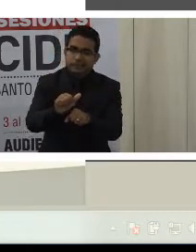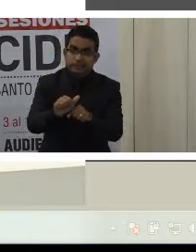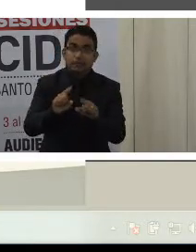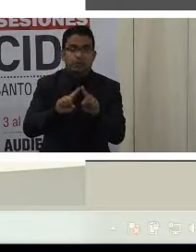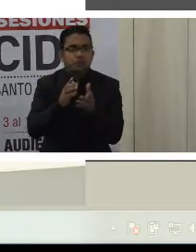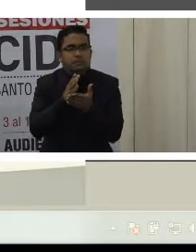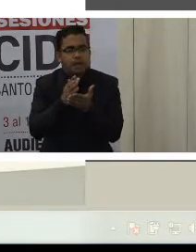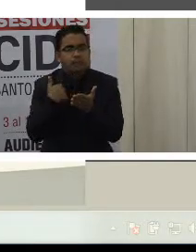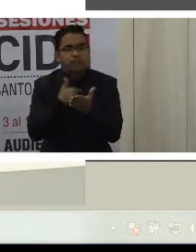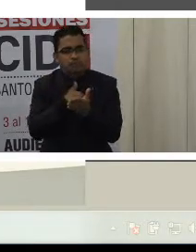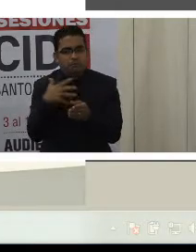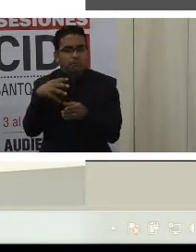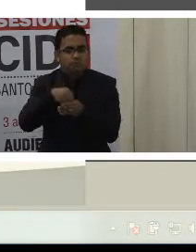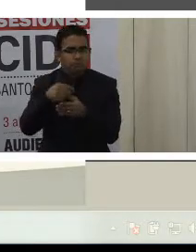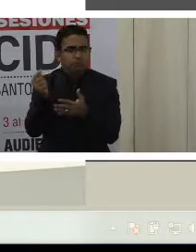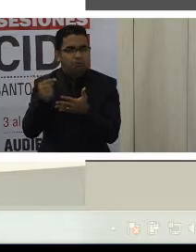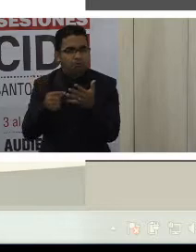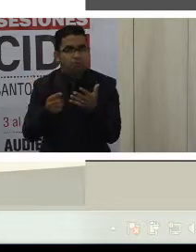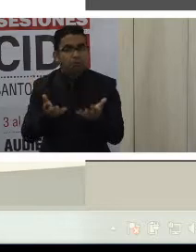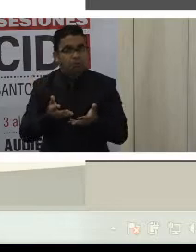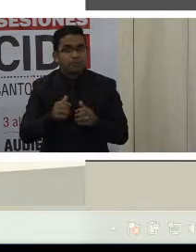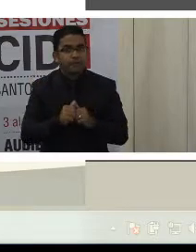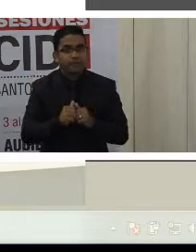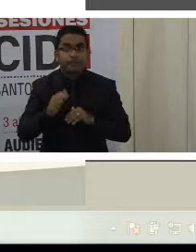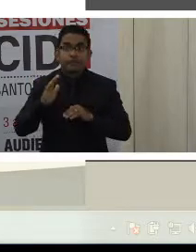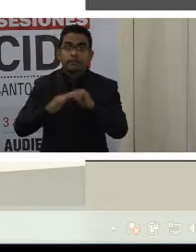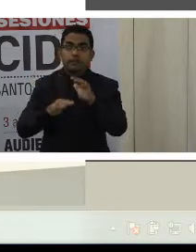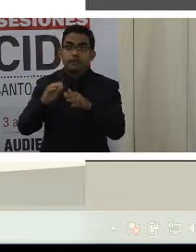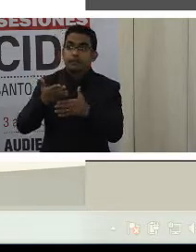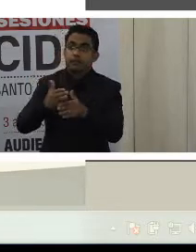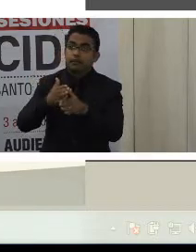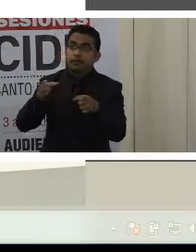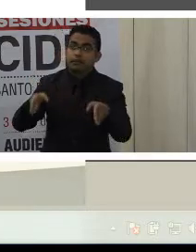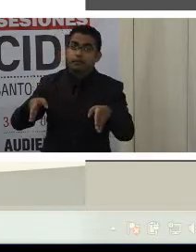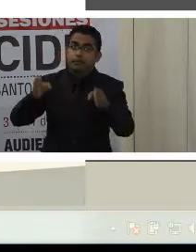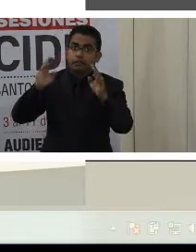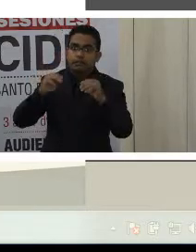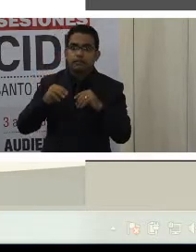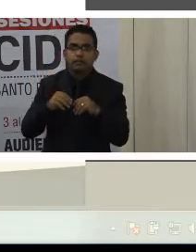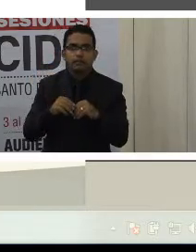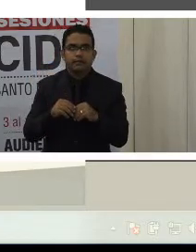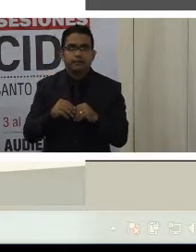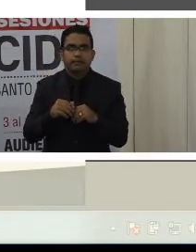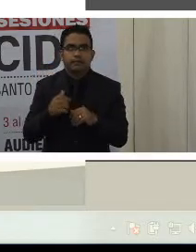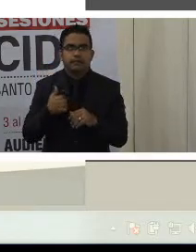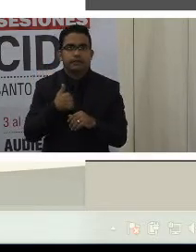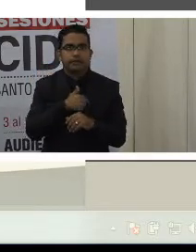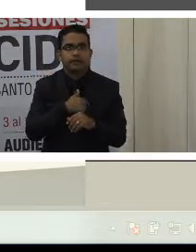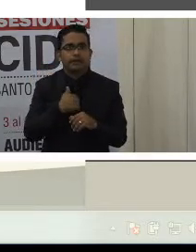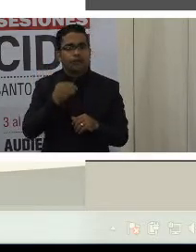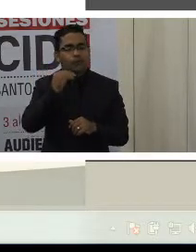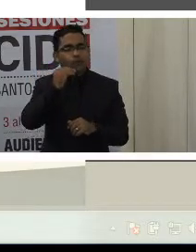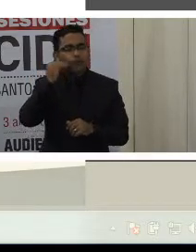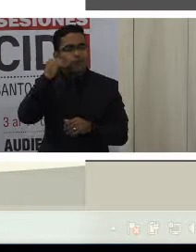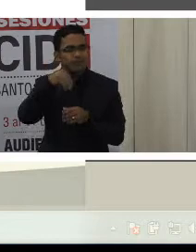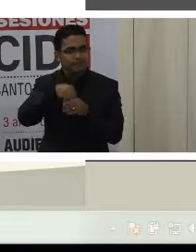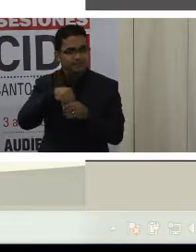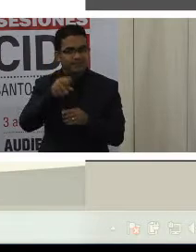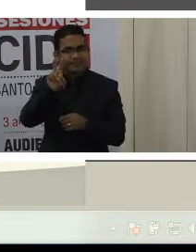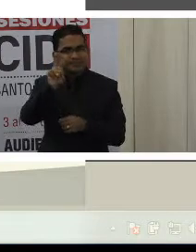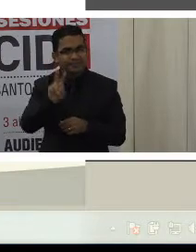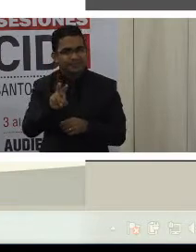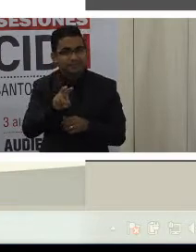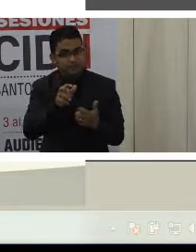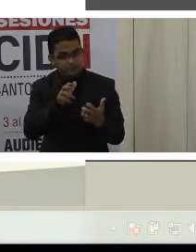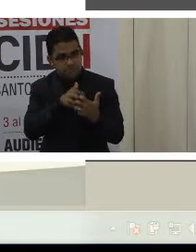de las medidas incluyen la adaptación de los apartamentos del programa Gran Misión Vivienda Venezuela para las personas con discapacidad.